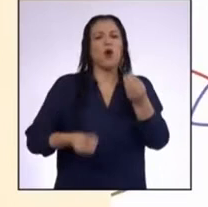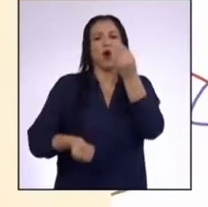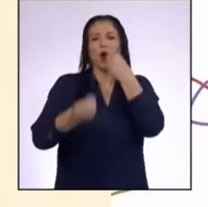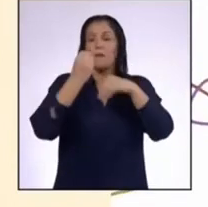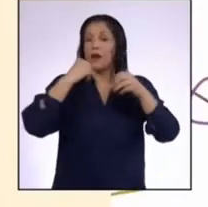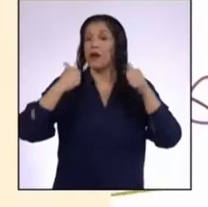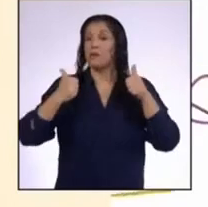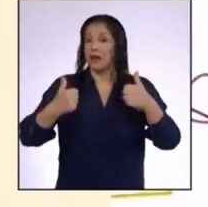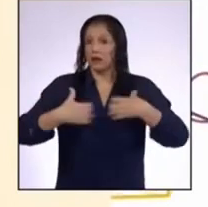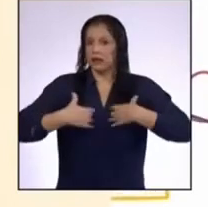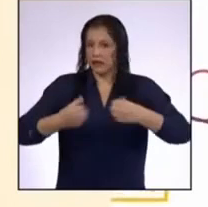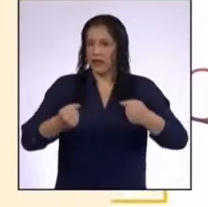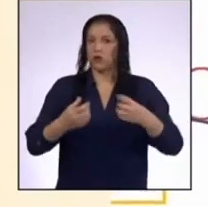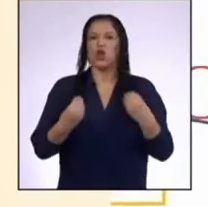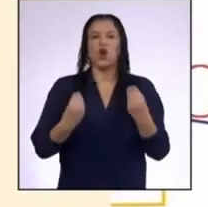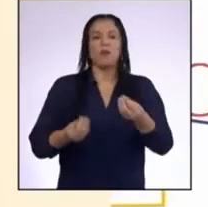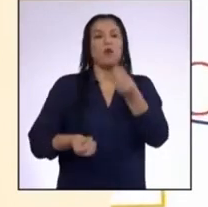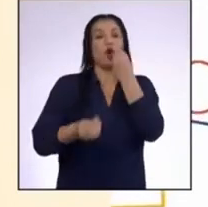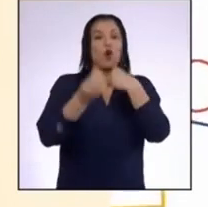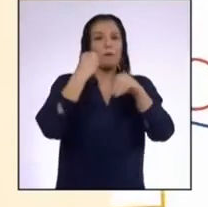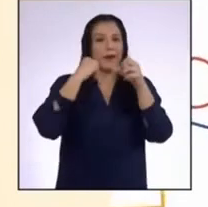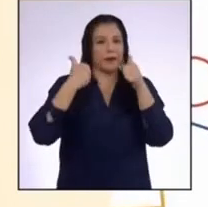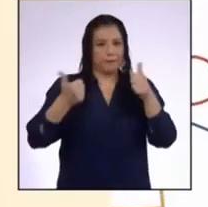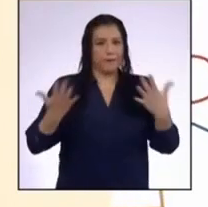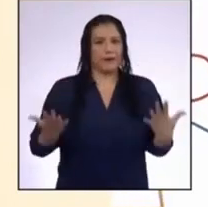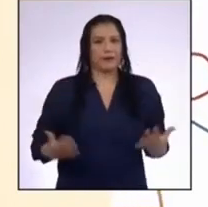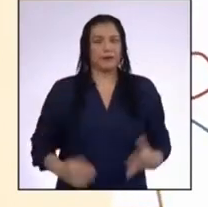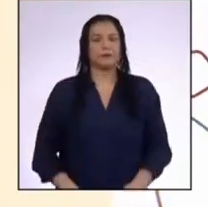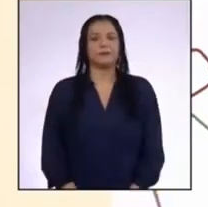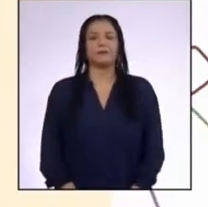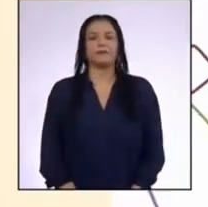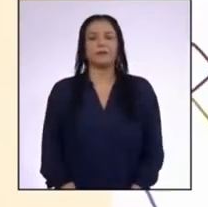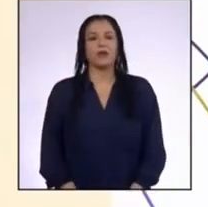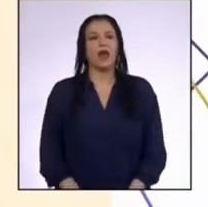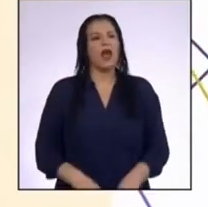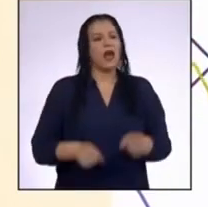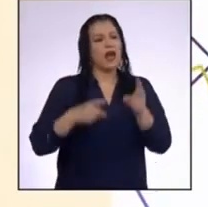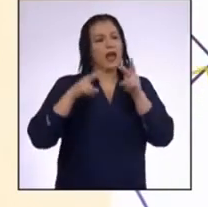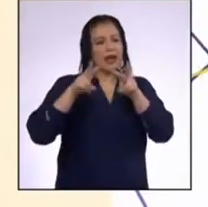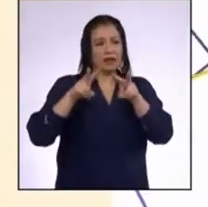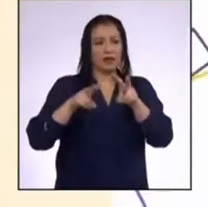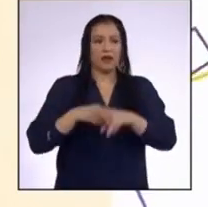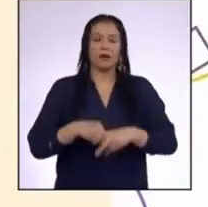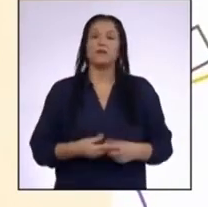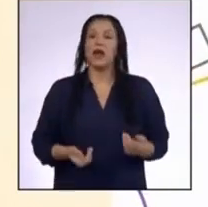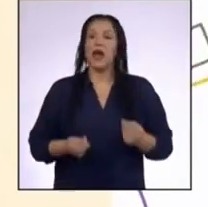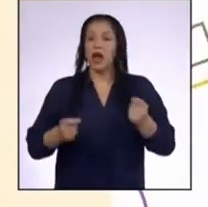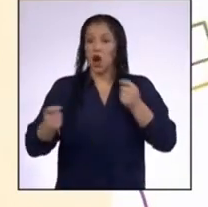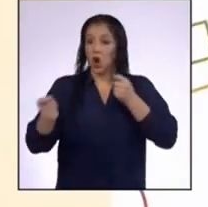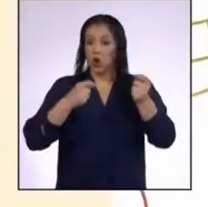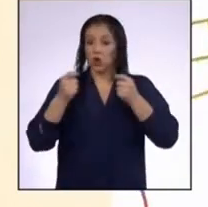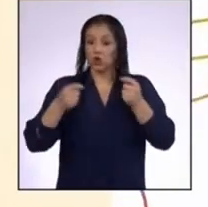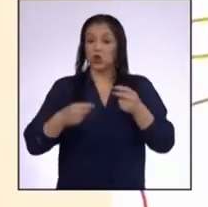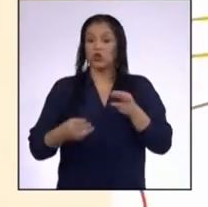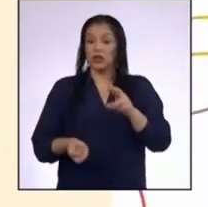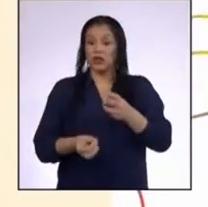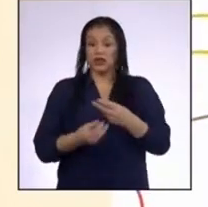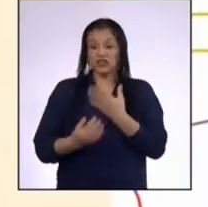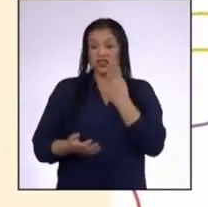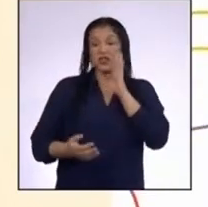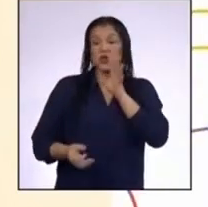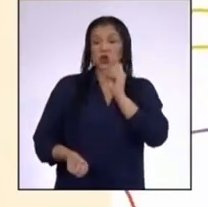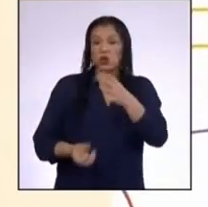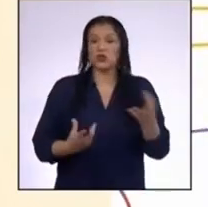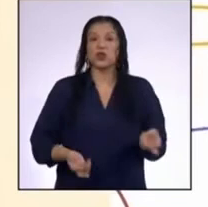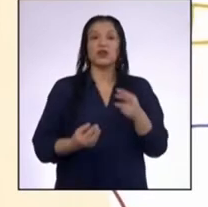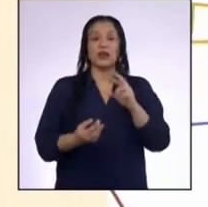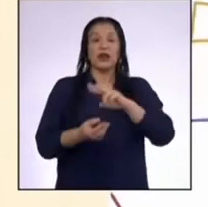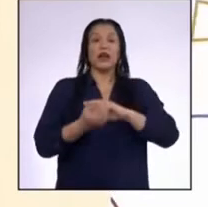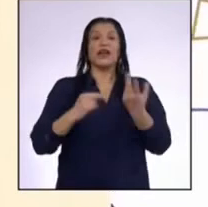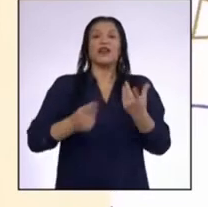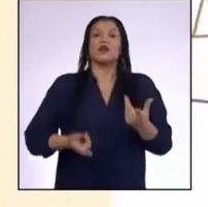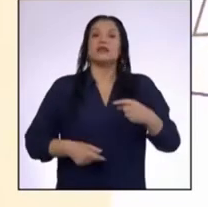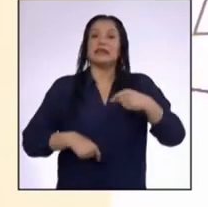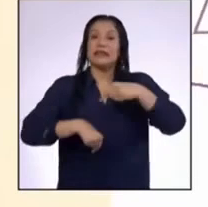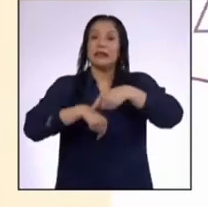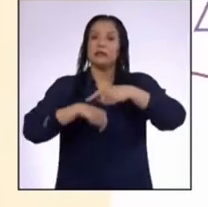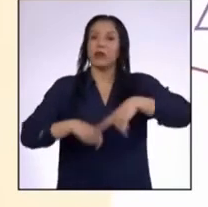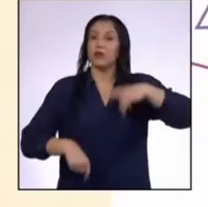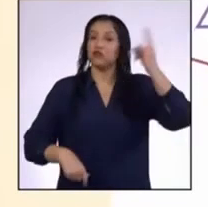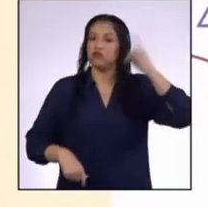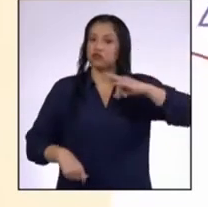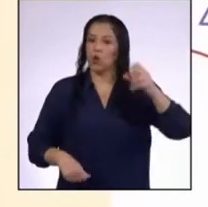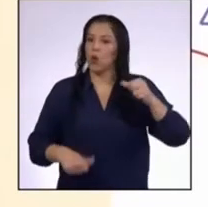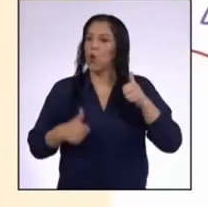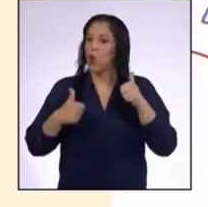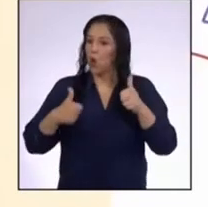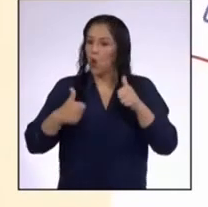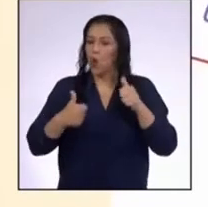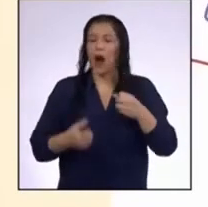bien Y cómo consumir los alimentos ¿Y qué tal está? Manejo de residuos sólidos en situaciones de emergencia ¡Qué